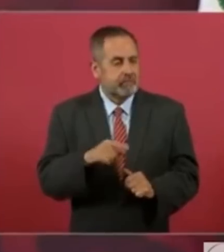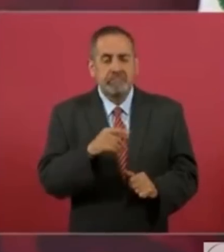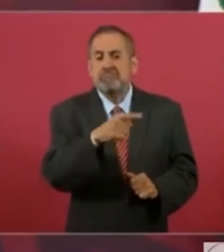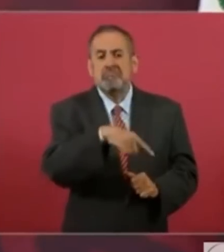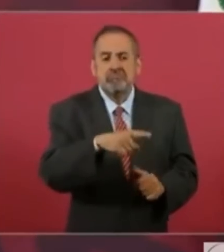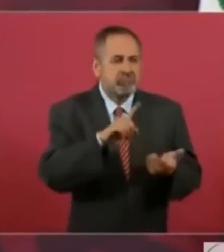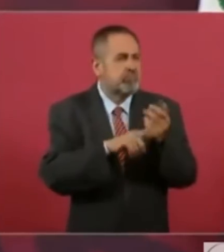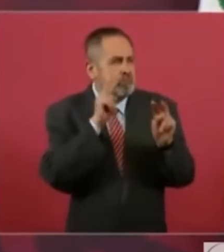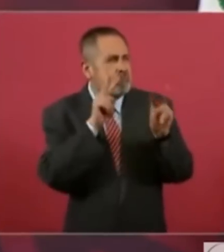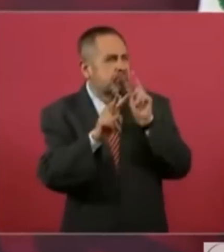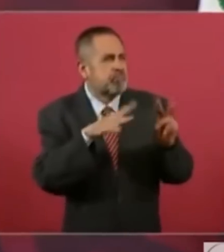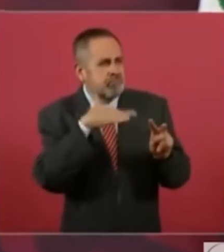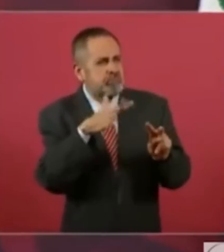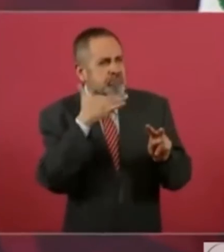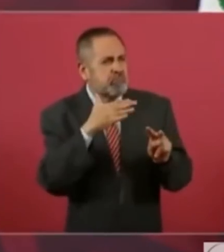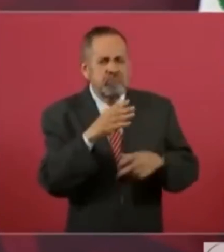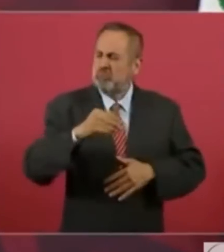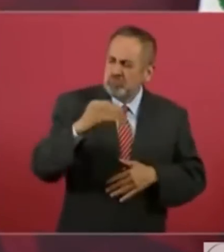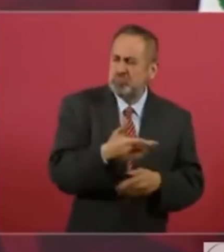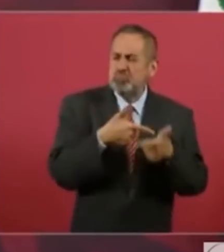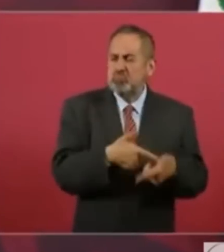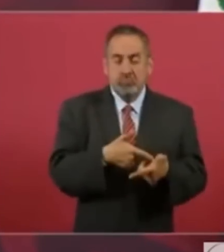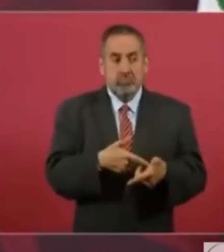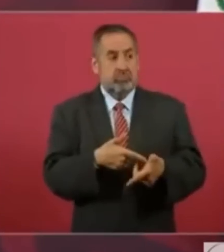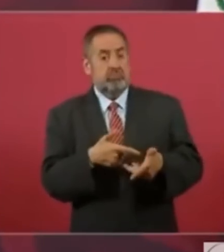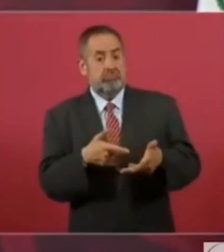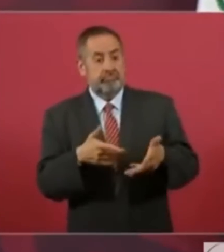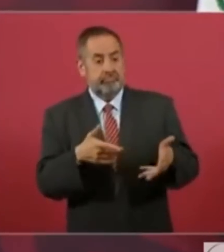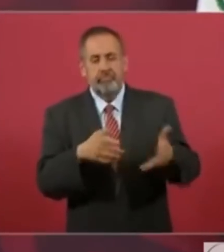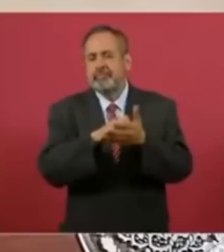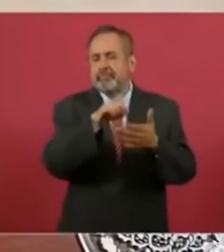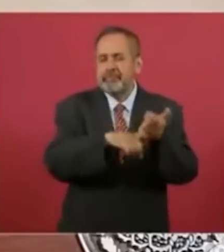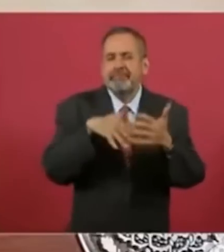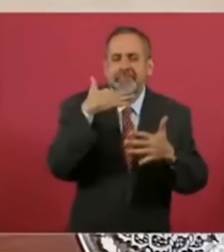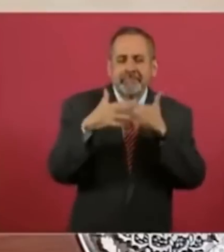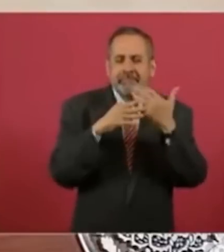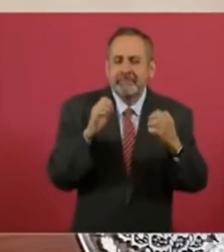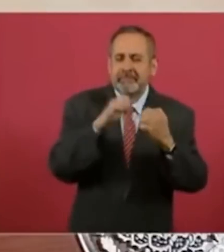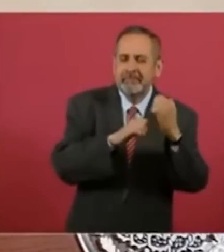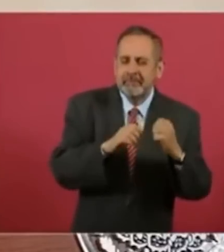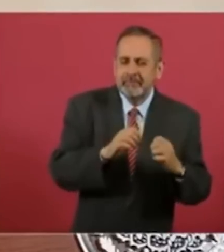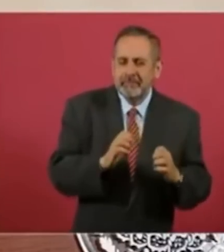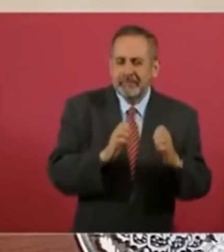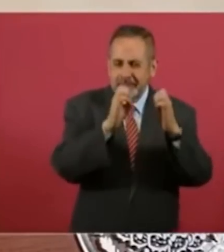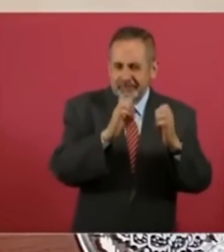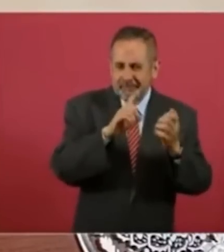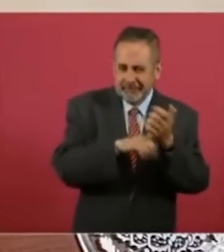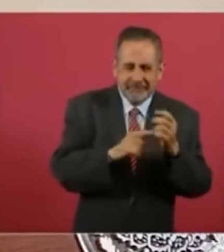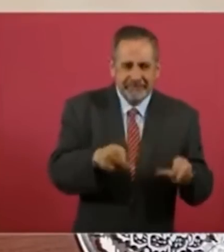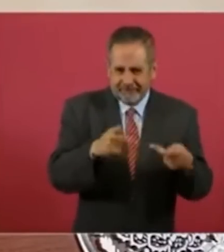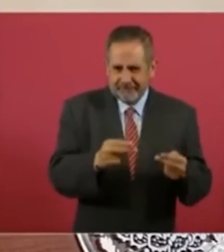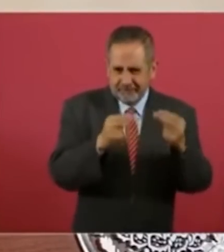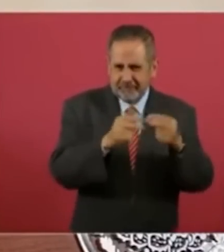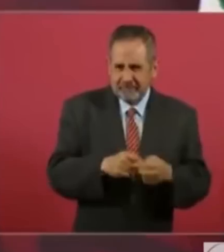corrupción que han habido, como esto de los fraudes inmobiliarios,